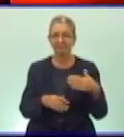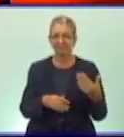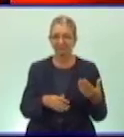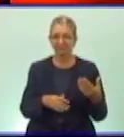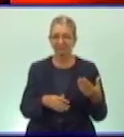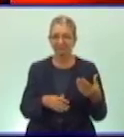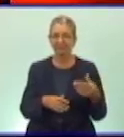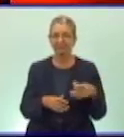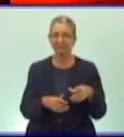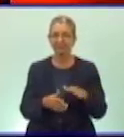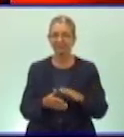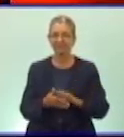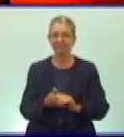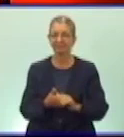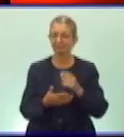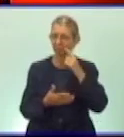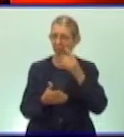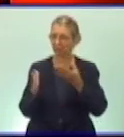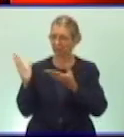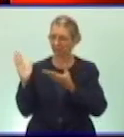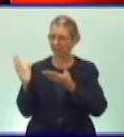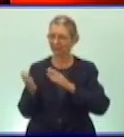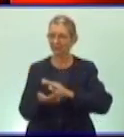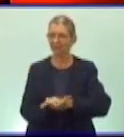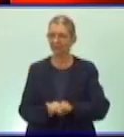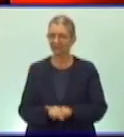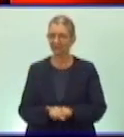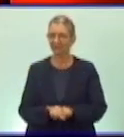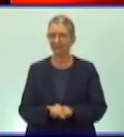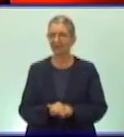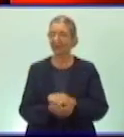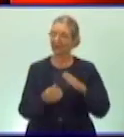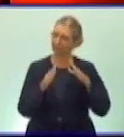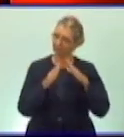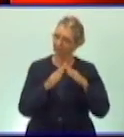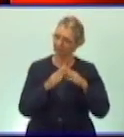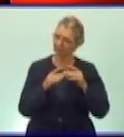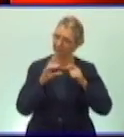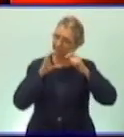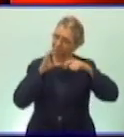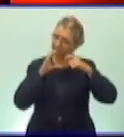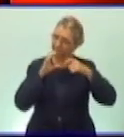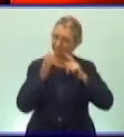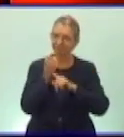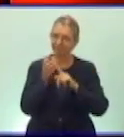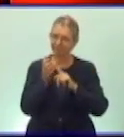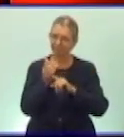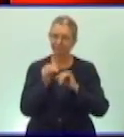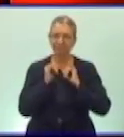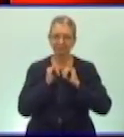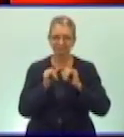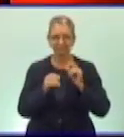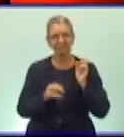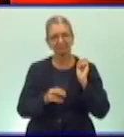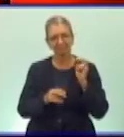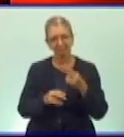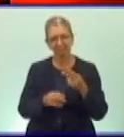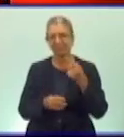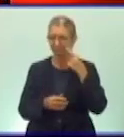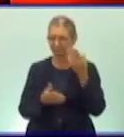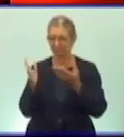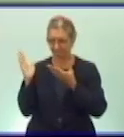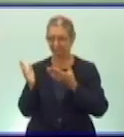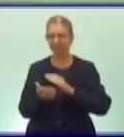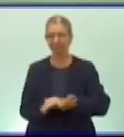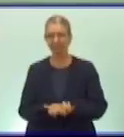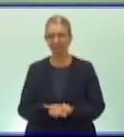Panamericana observen el video que es un video casero que envió su papá para que ustedes lo disfruten adelante